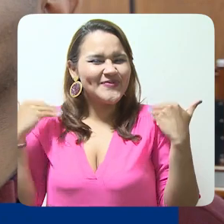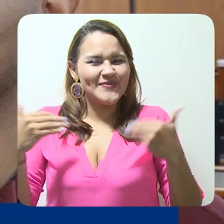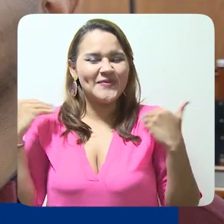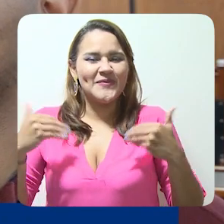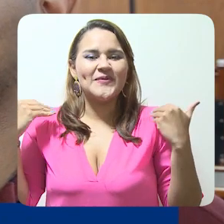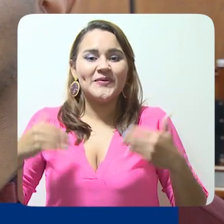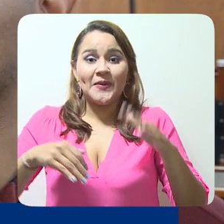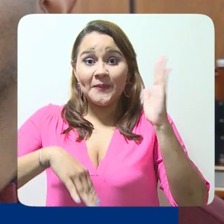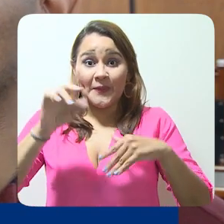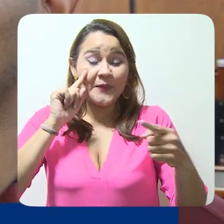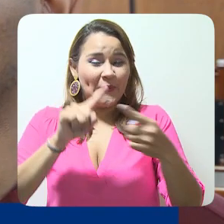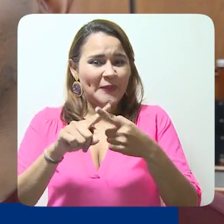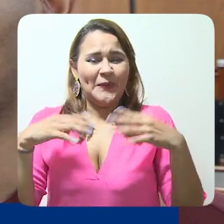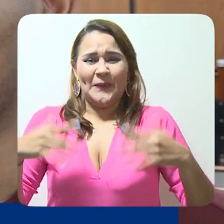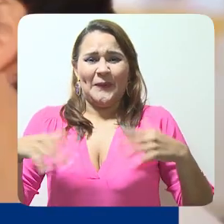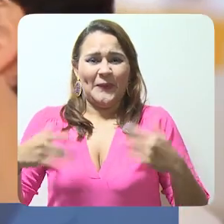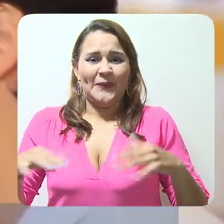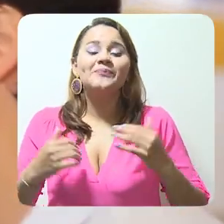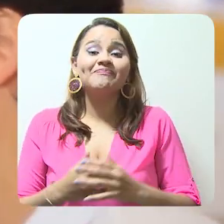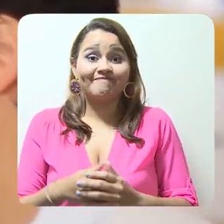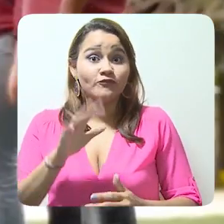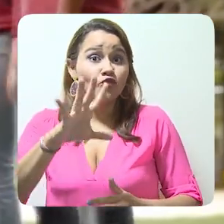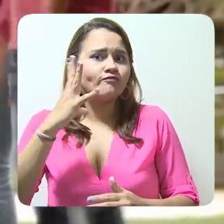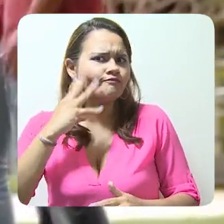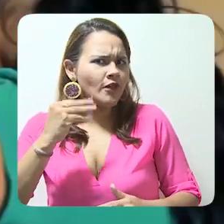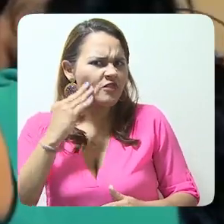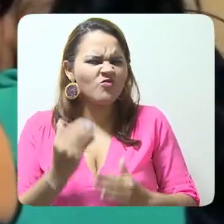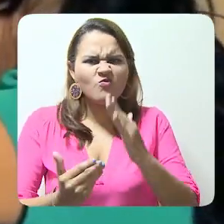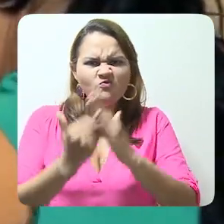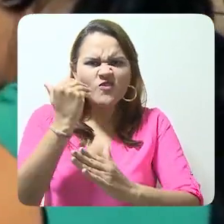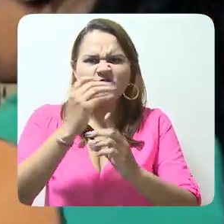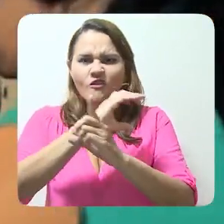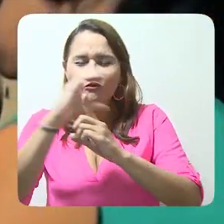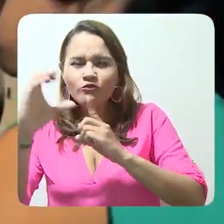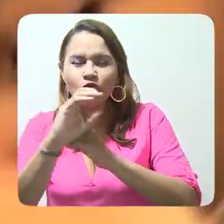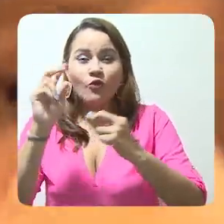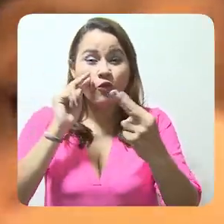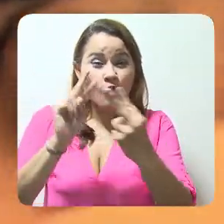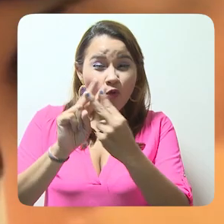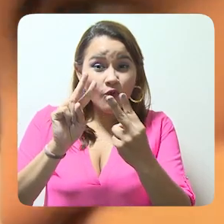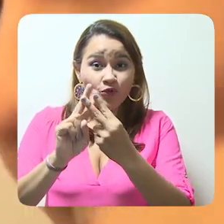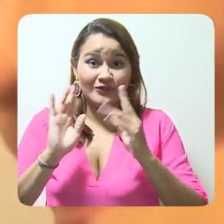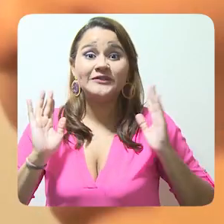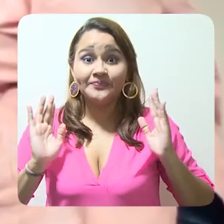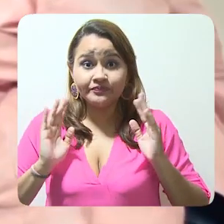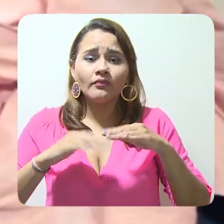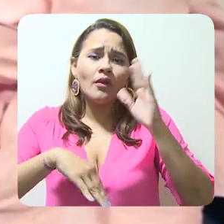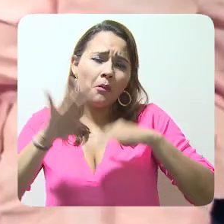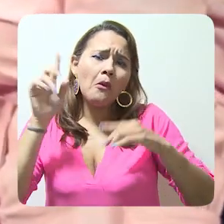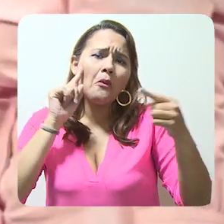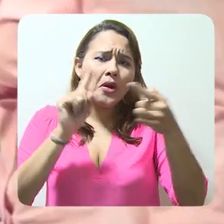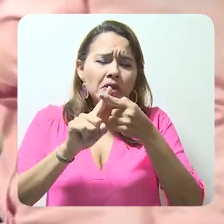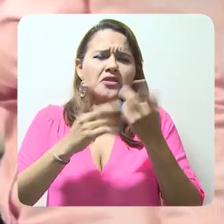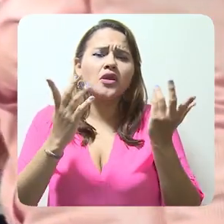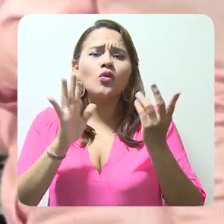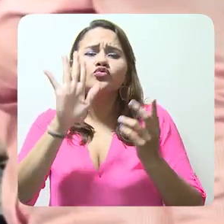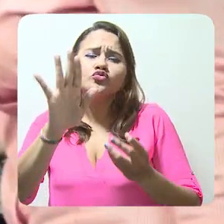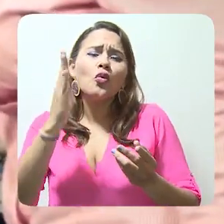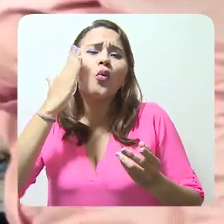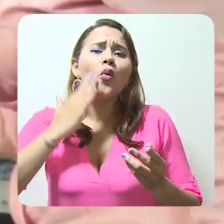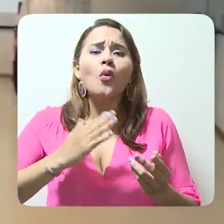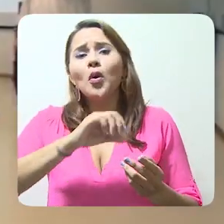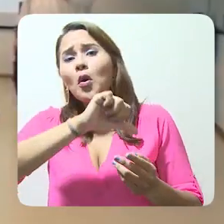hecho es un logro. La experiencia de vivir otra cultura y adquirir nuevos conocimientos no se reserva solo para jóvenes que viajan a